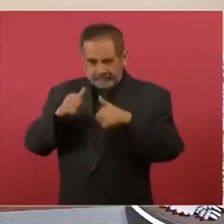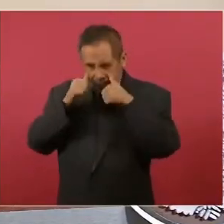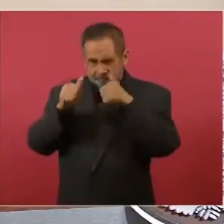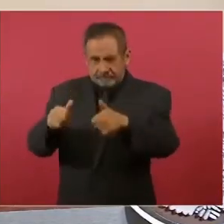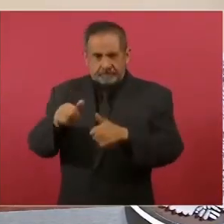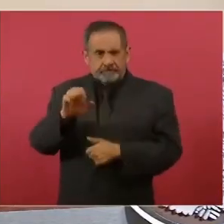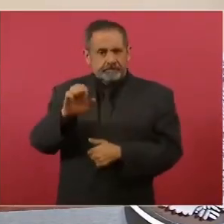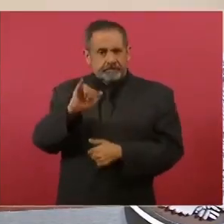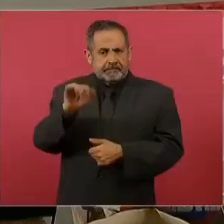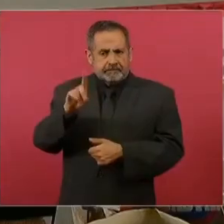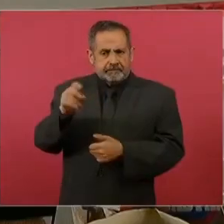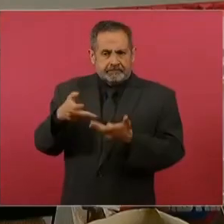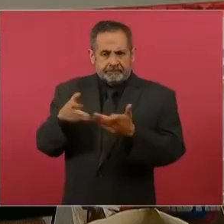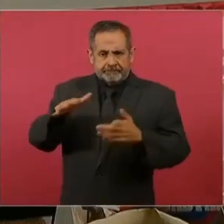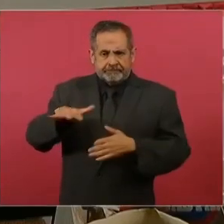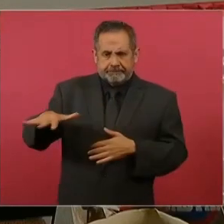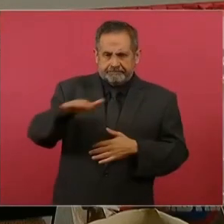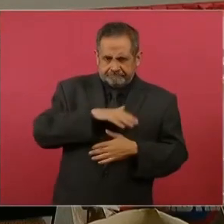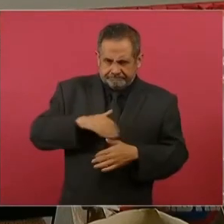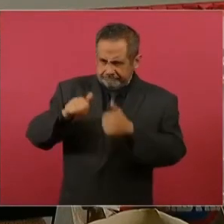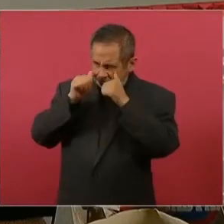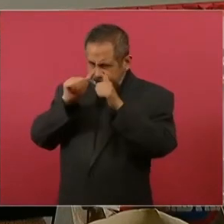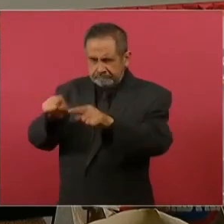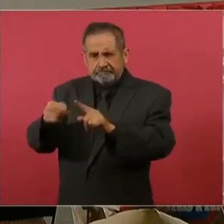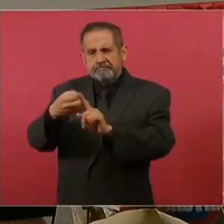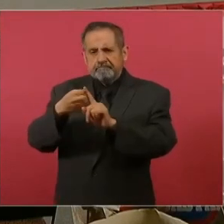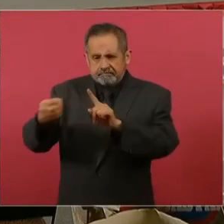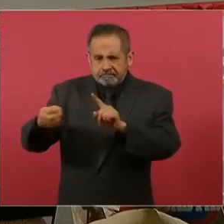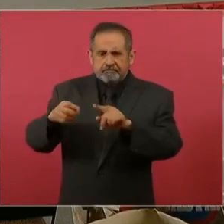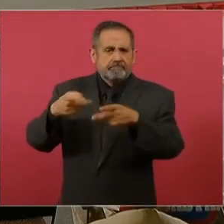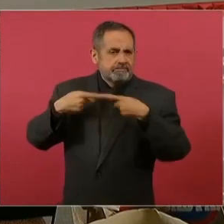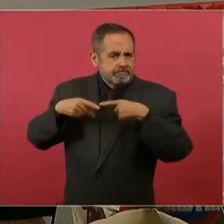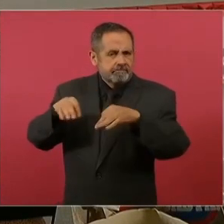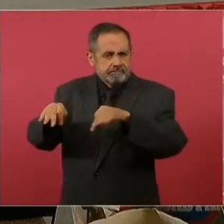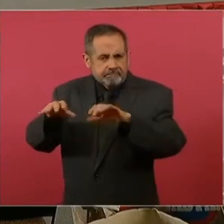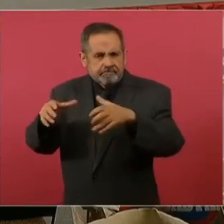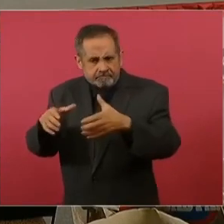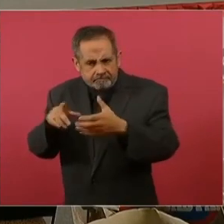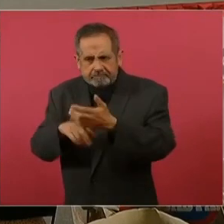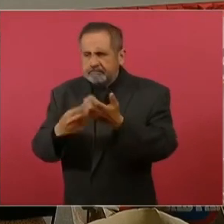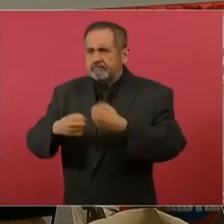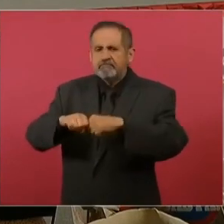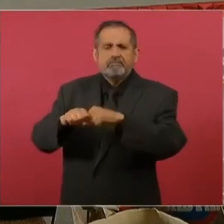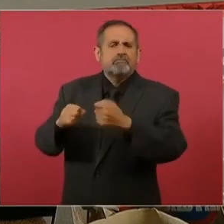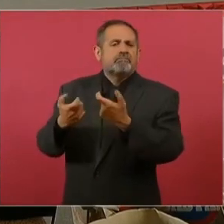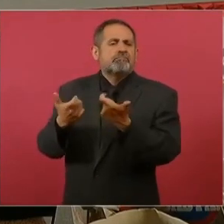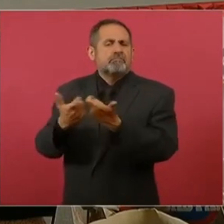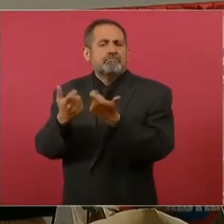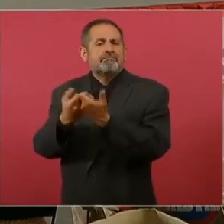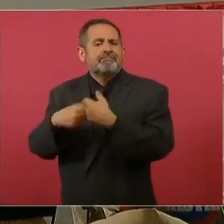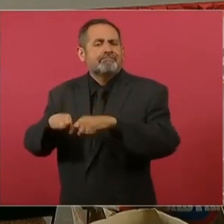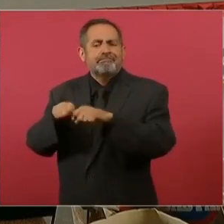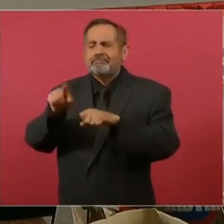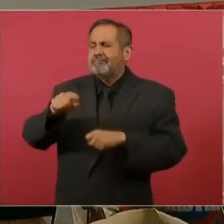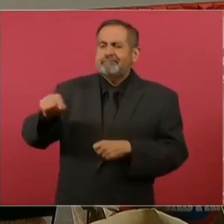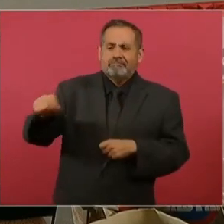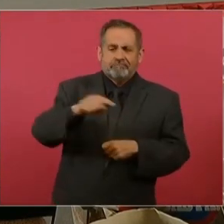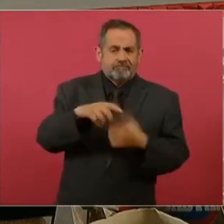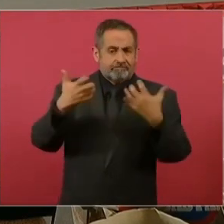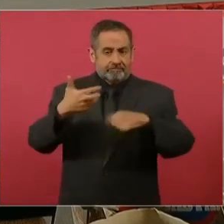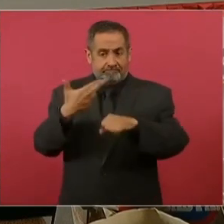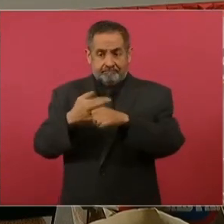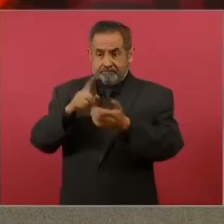ejidos, a esas comunidades, a esas organizaciones de trabajadores, a las sociedades cooperativas, a las empresas que